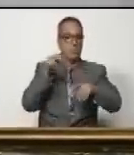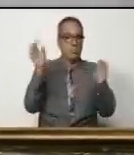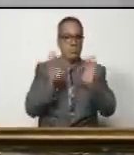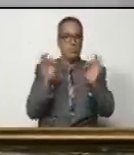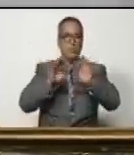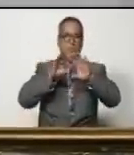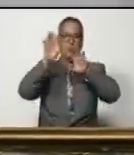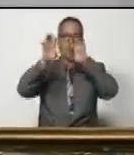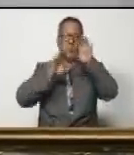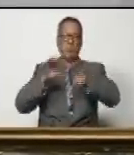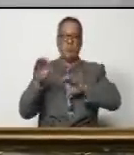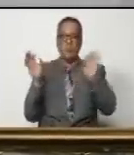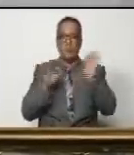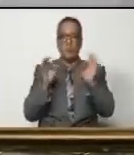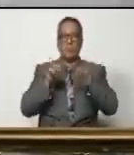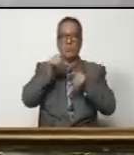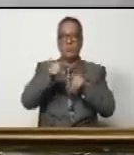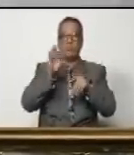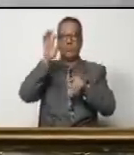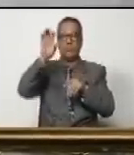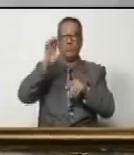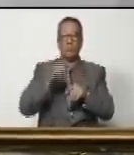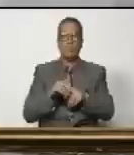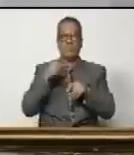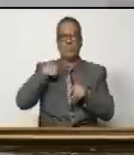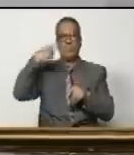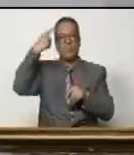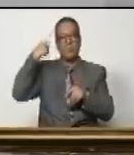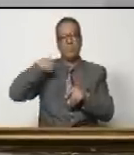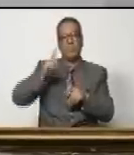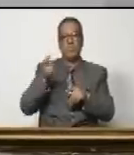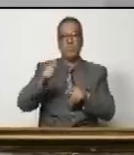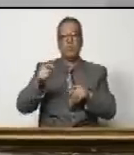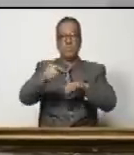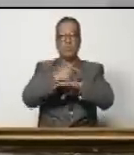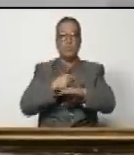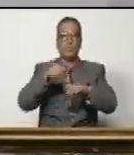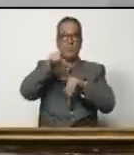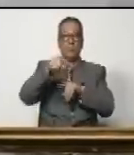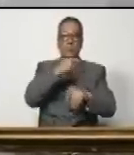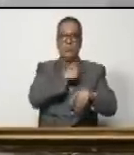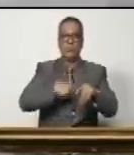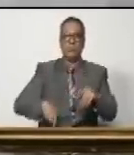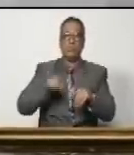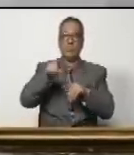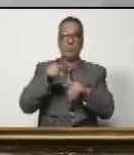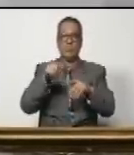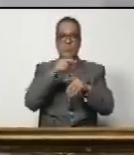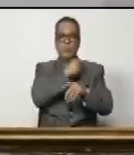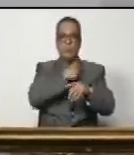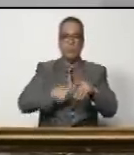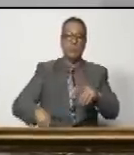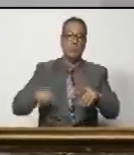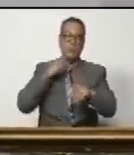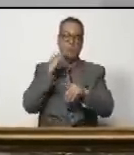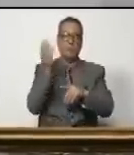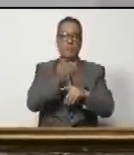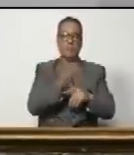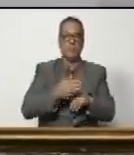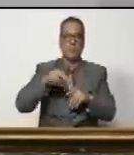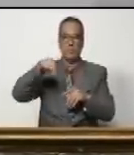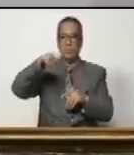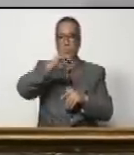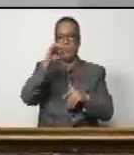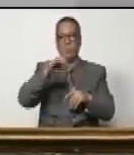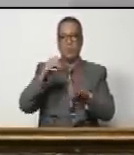ninguna potencia extranjera y menos por un país que apenas tiene meses gobernado por un presidente, por un gobierno fascista y